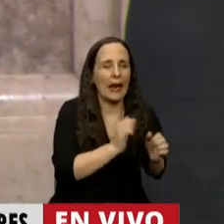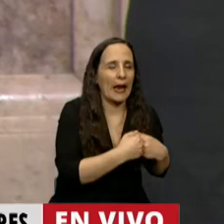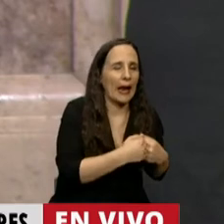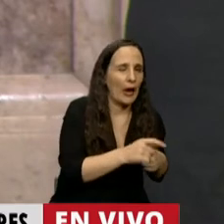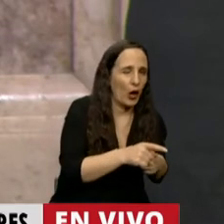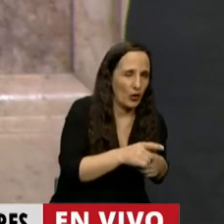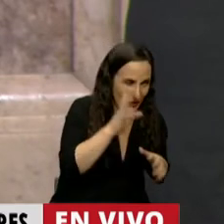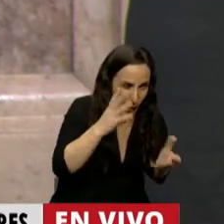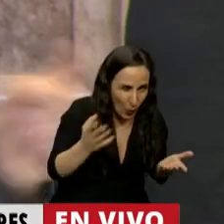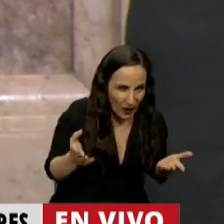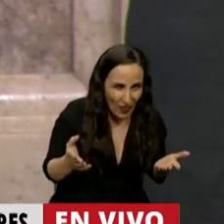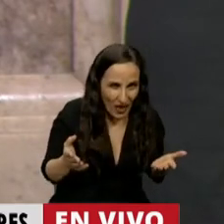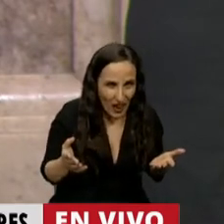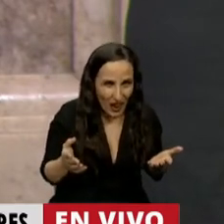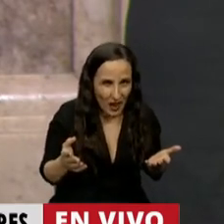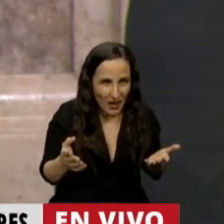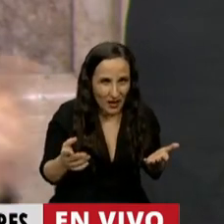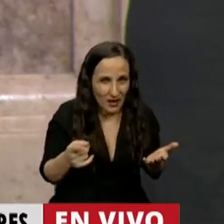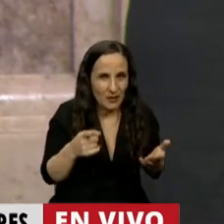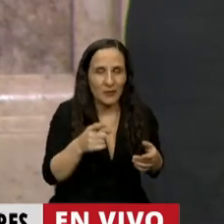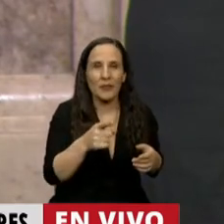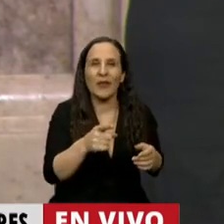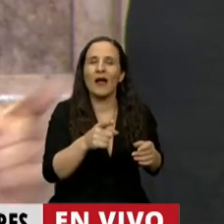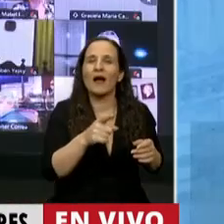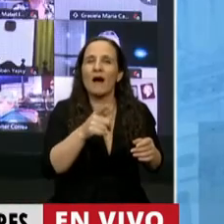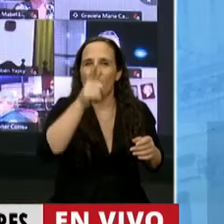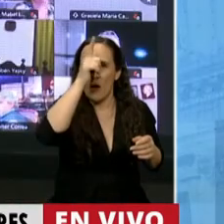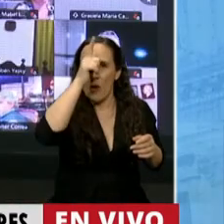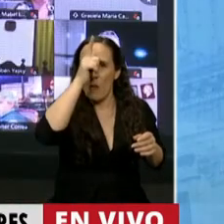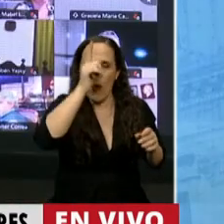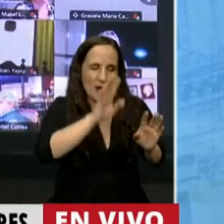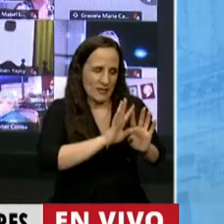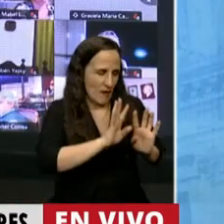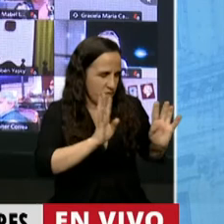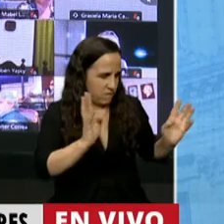¿Se acuerdan cuando rodearon los policías amotinados, armados?